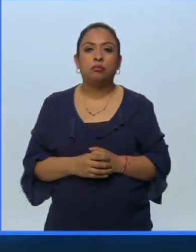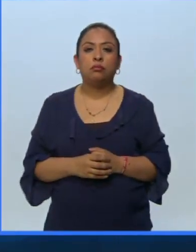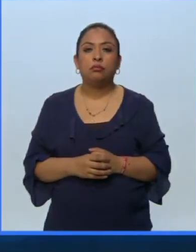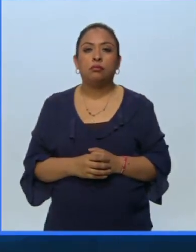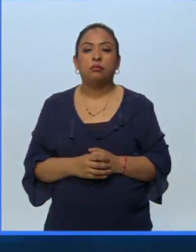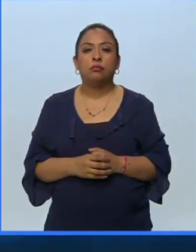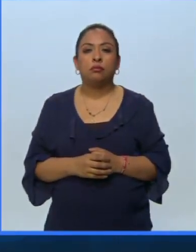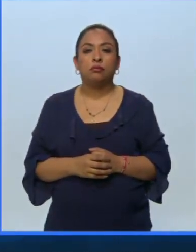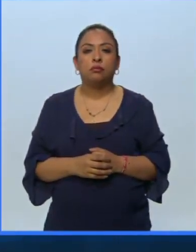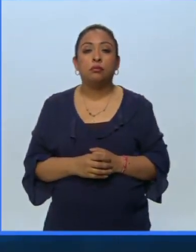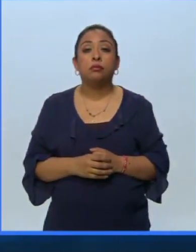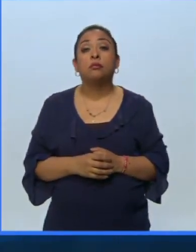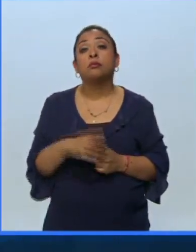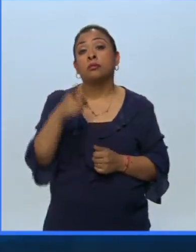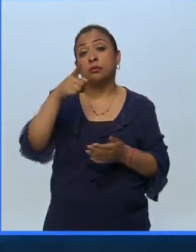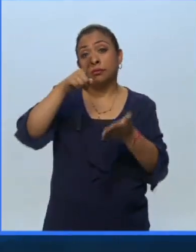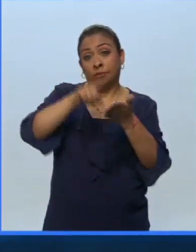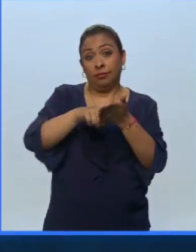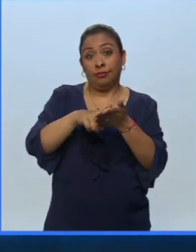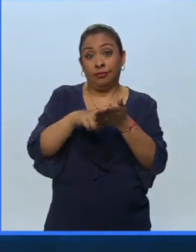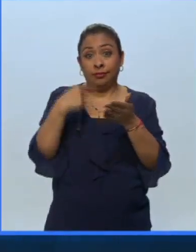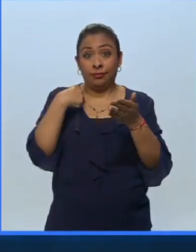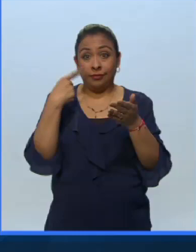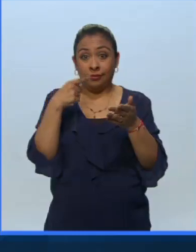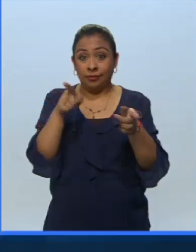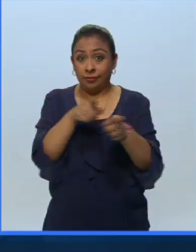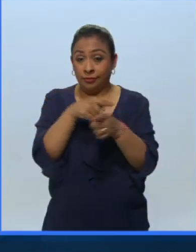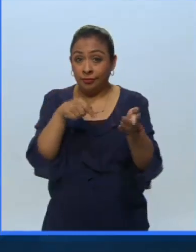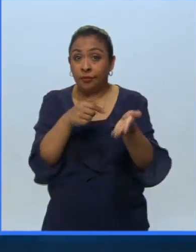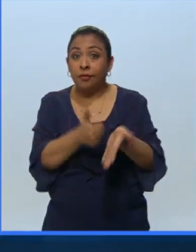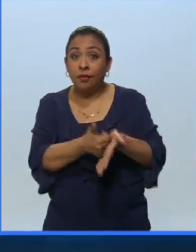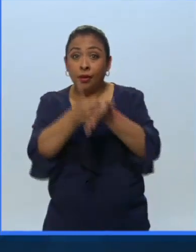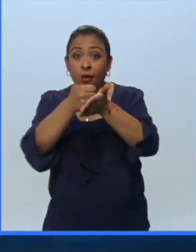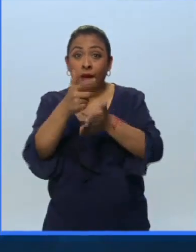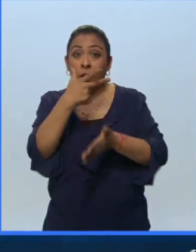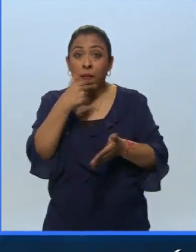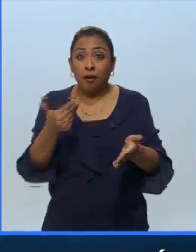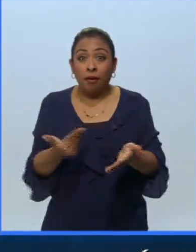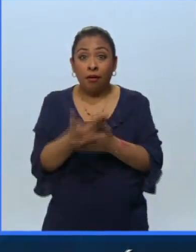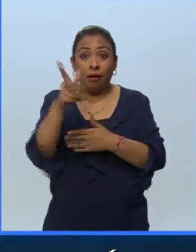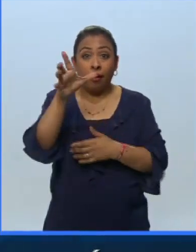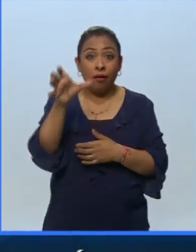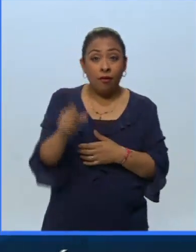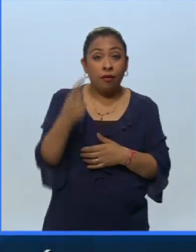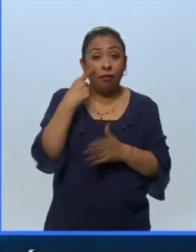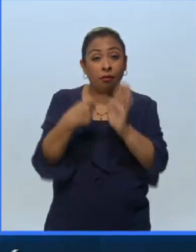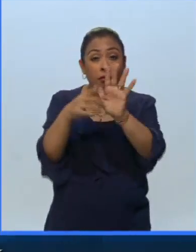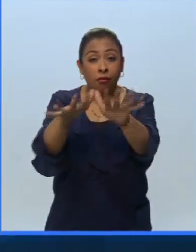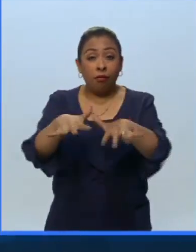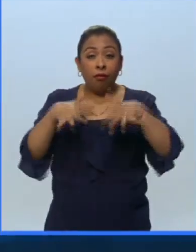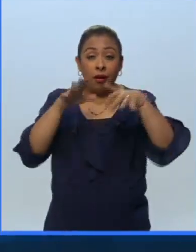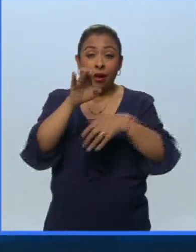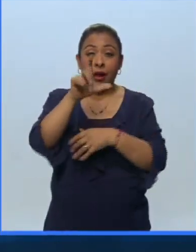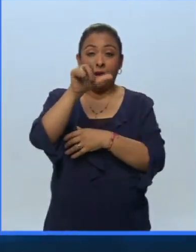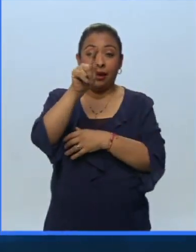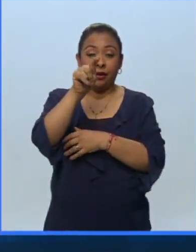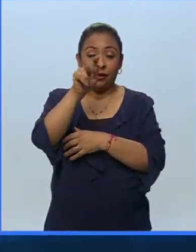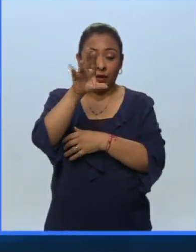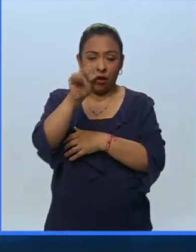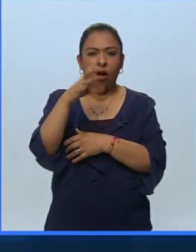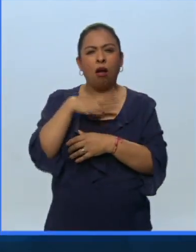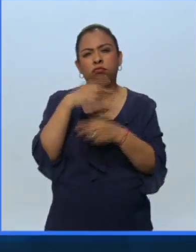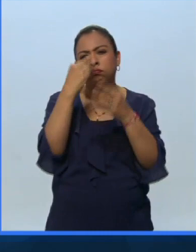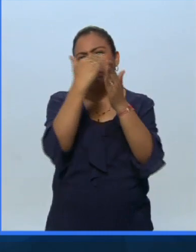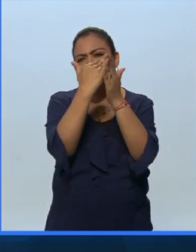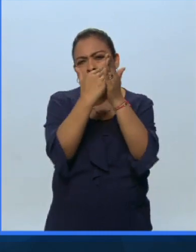La adaptación eléctrica del instrumento le permitió al músico africano ofrecer en la alhóndiga el espectáculo Electric Chora Group, con un